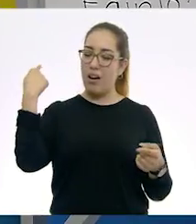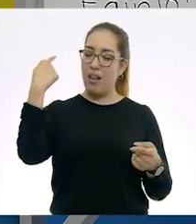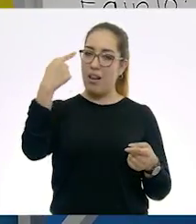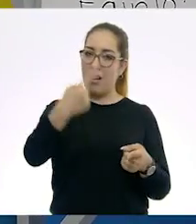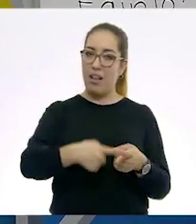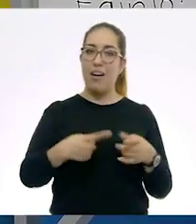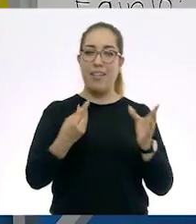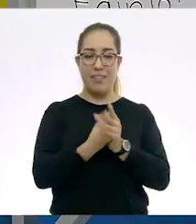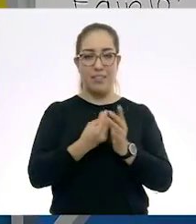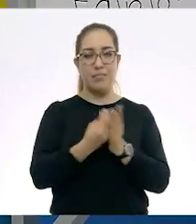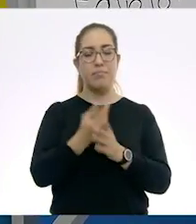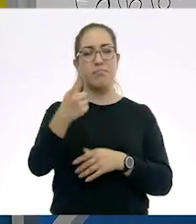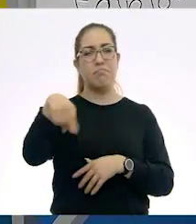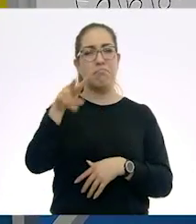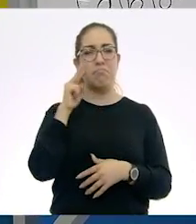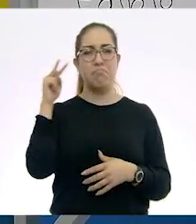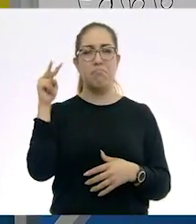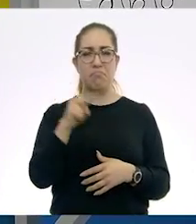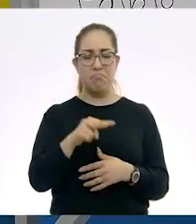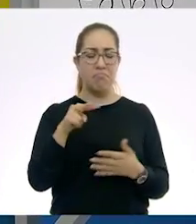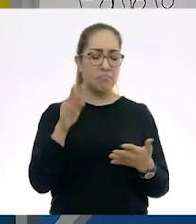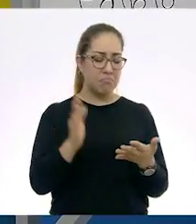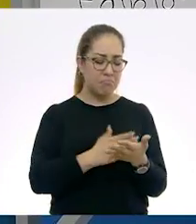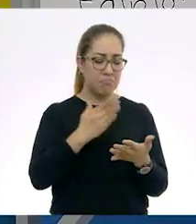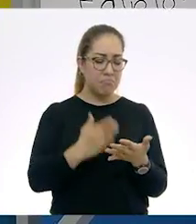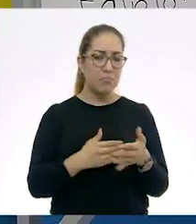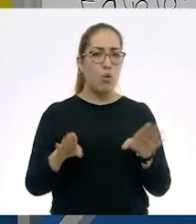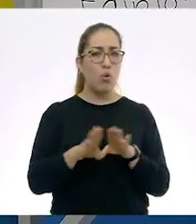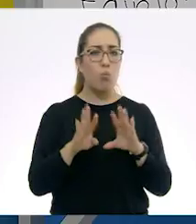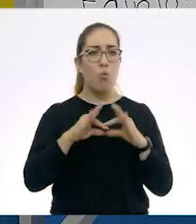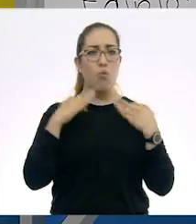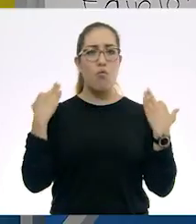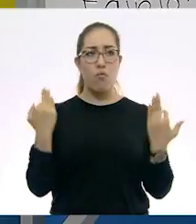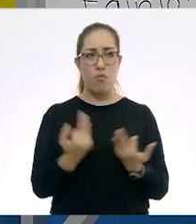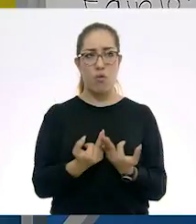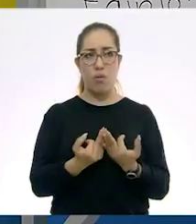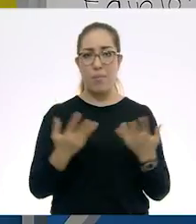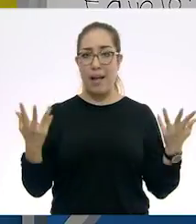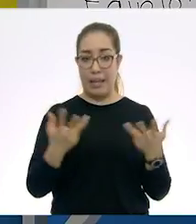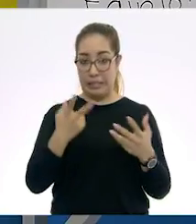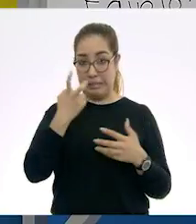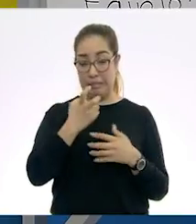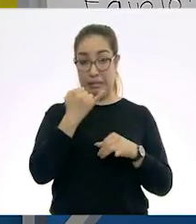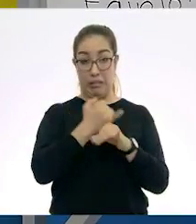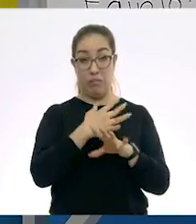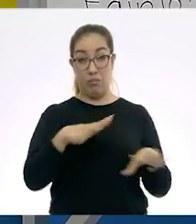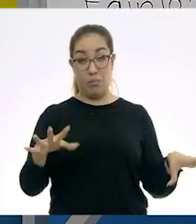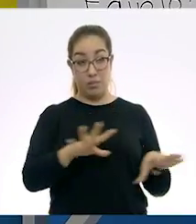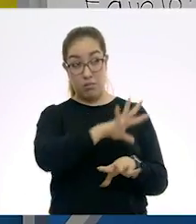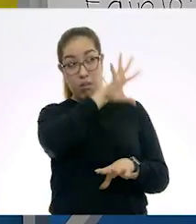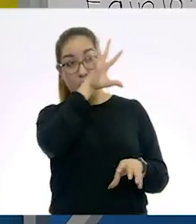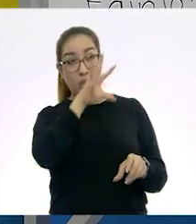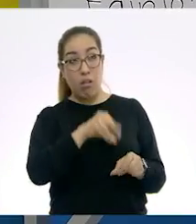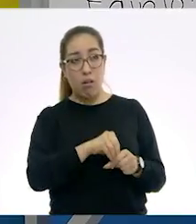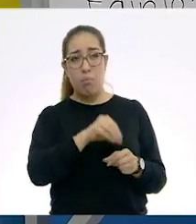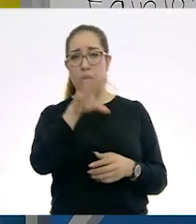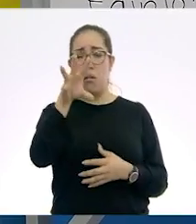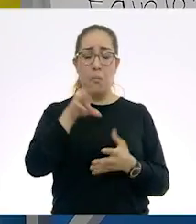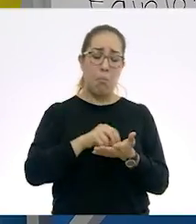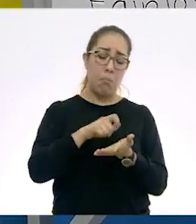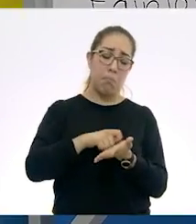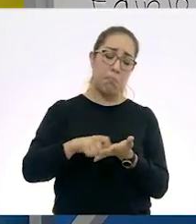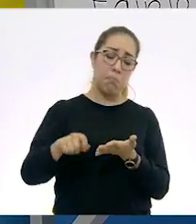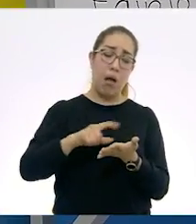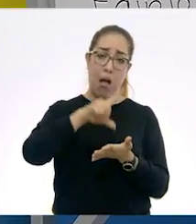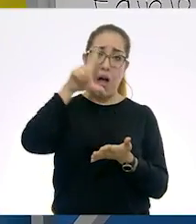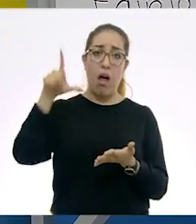materna, pueden encontrar diversas formas en las que ustedes pueden esquematizar esta información y estudiarla posteriormente